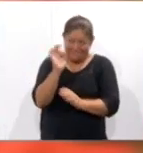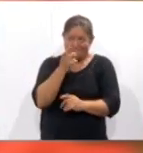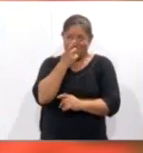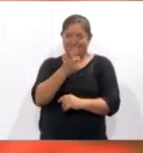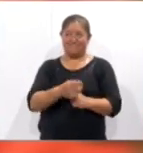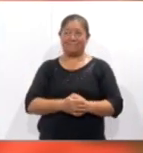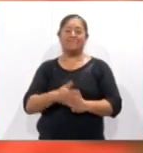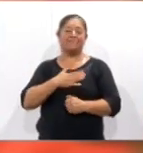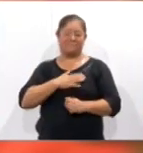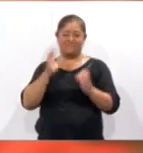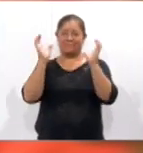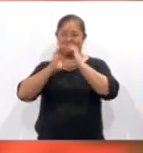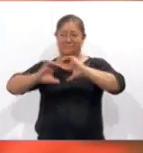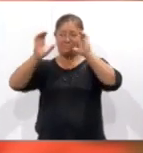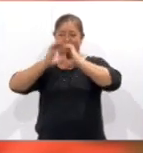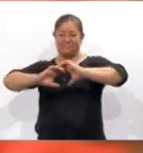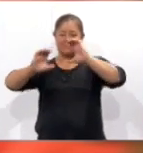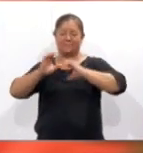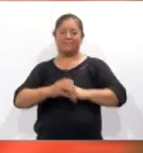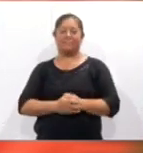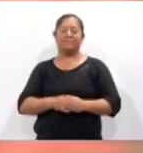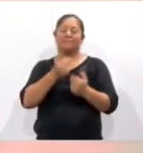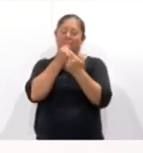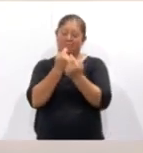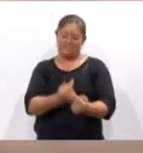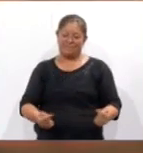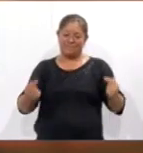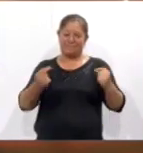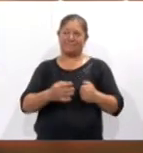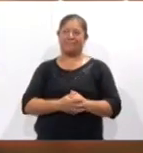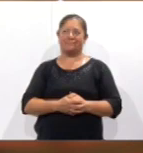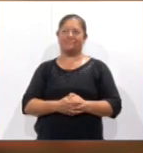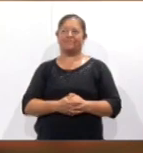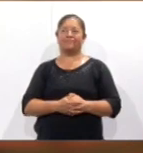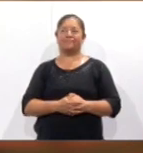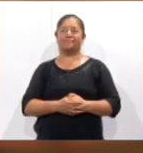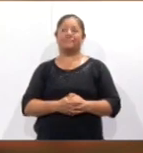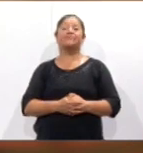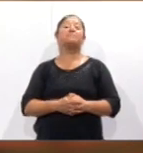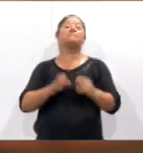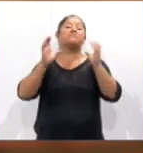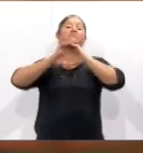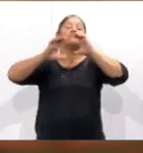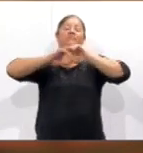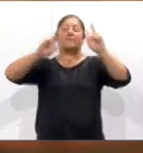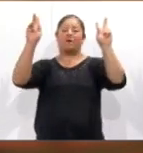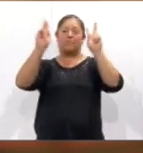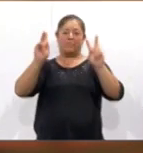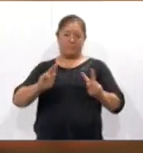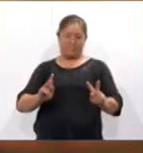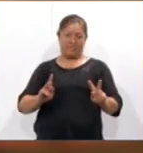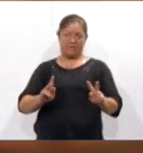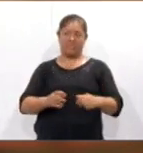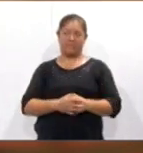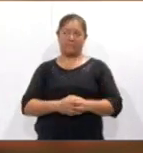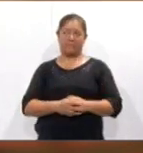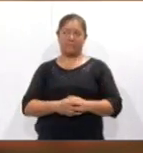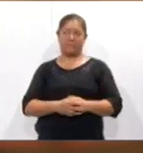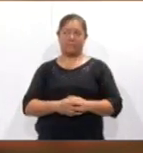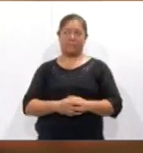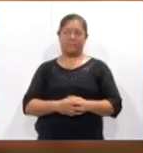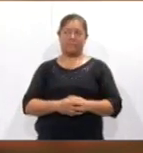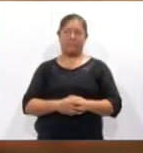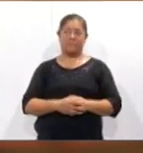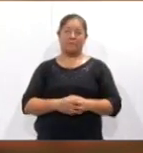Vamos a cantar canciones infantiles. Cantó la primavera, caminada,